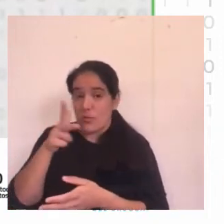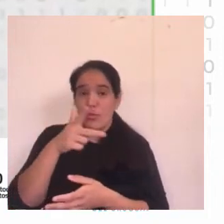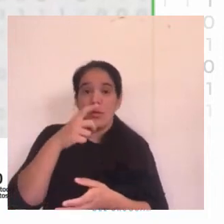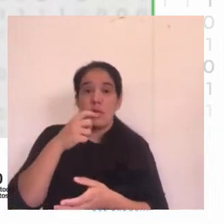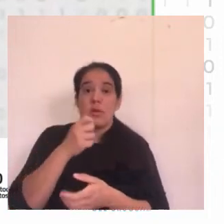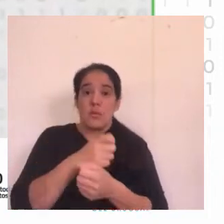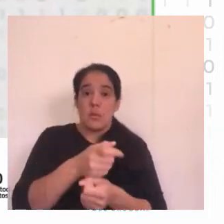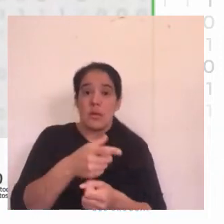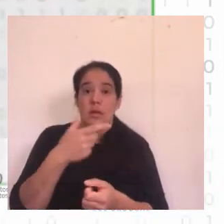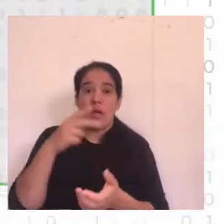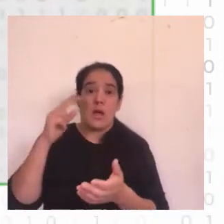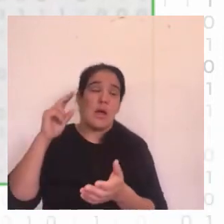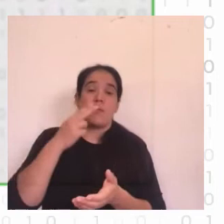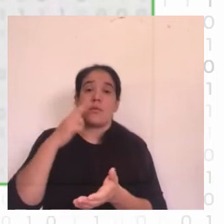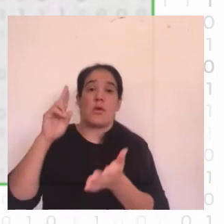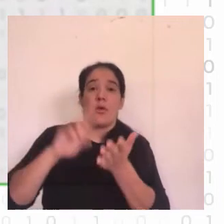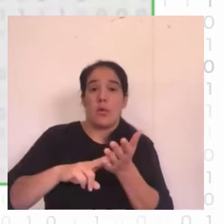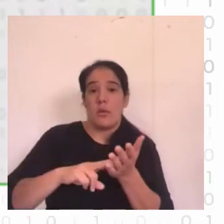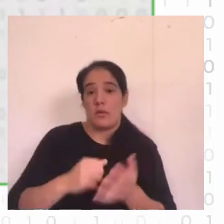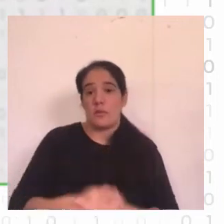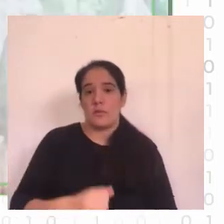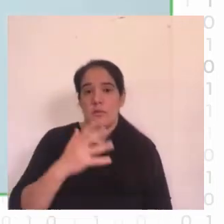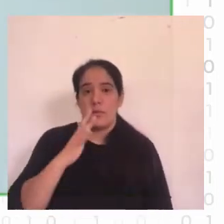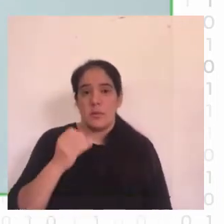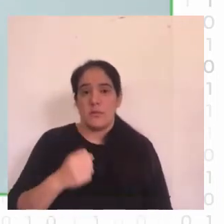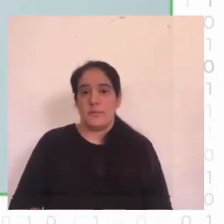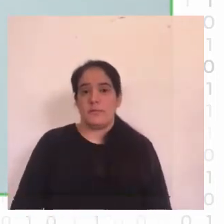obras a ver si vamos con la presentación por favor